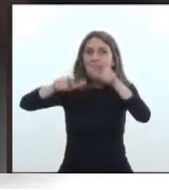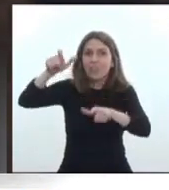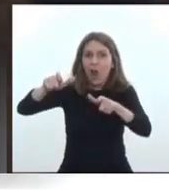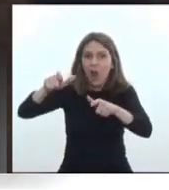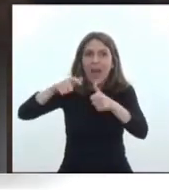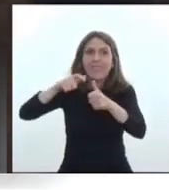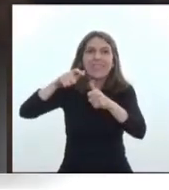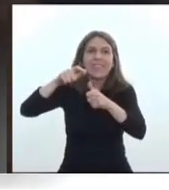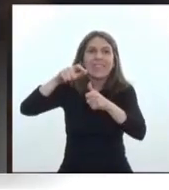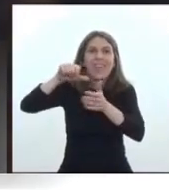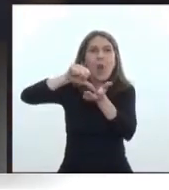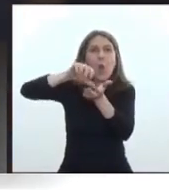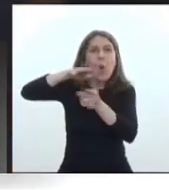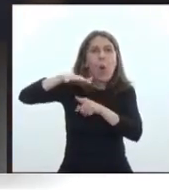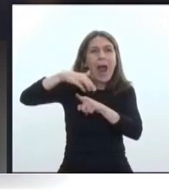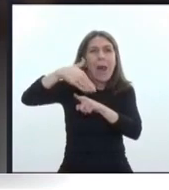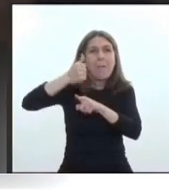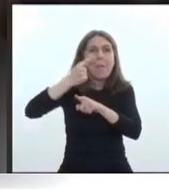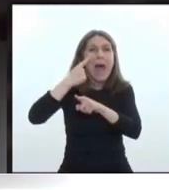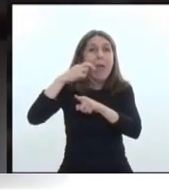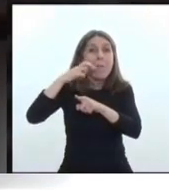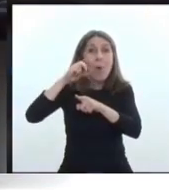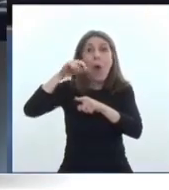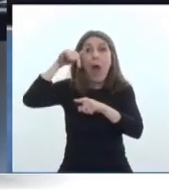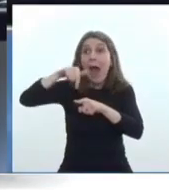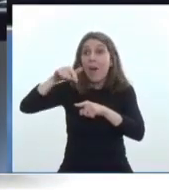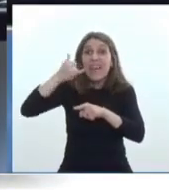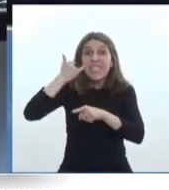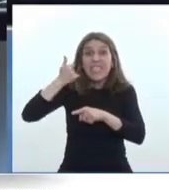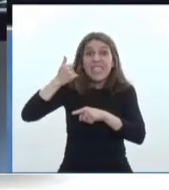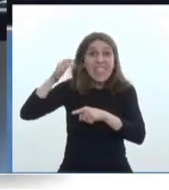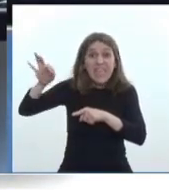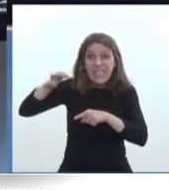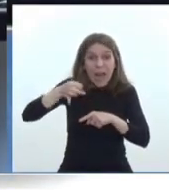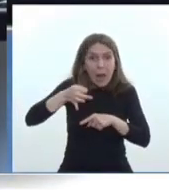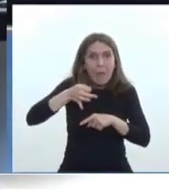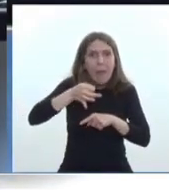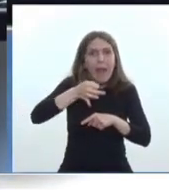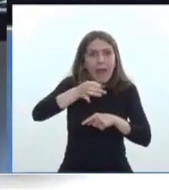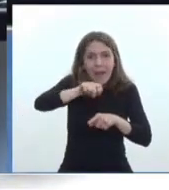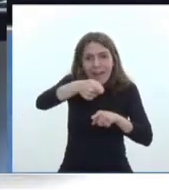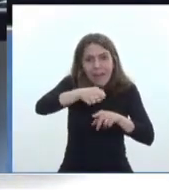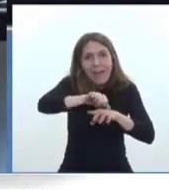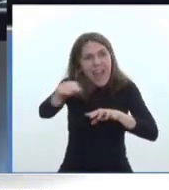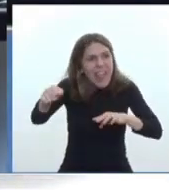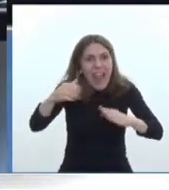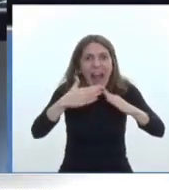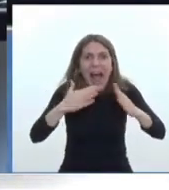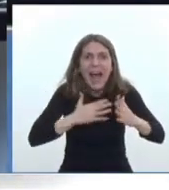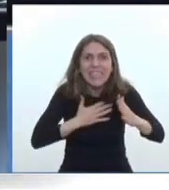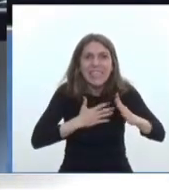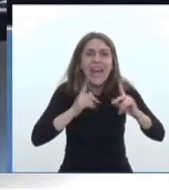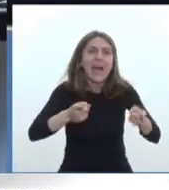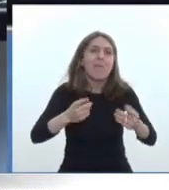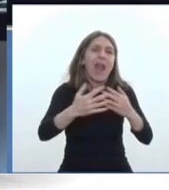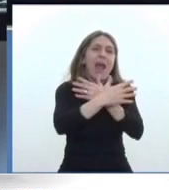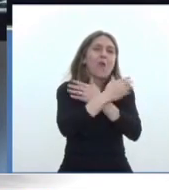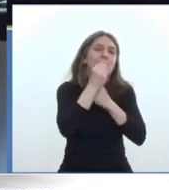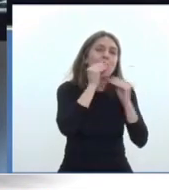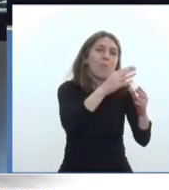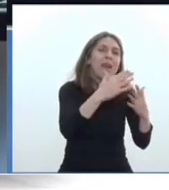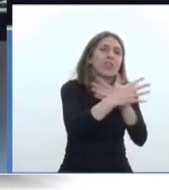Maipú, que están entrando a sus casas. Mi saludo grande al gobernador, un beso grande a Anabel, un